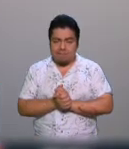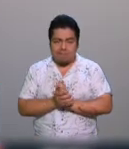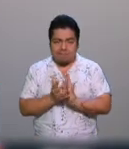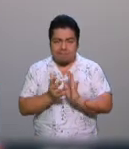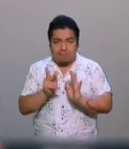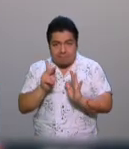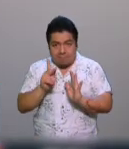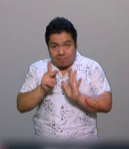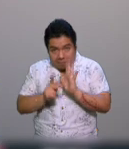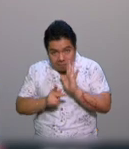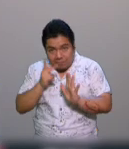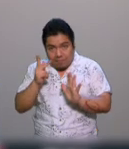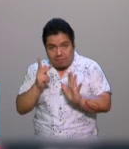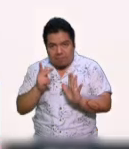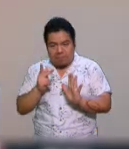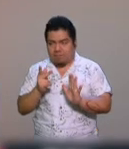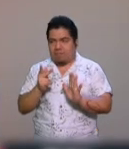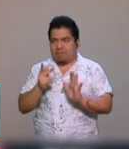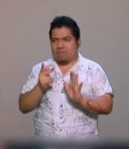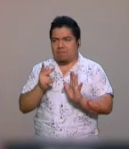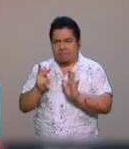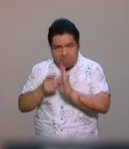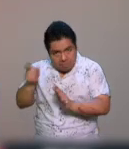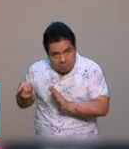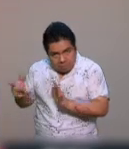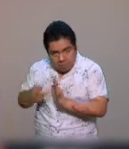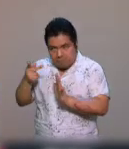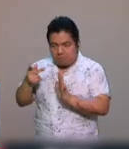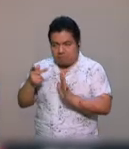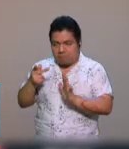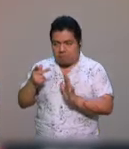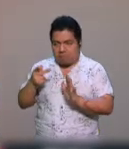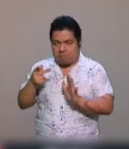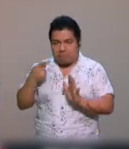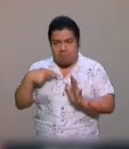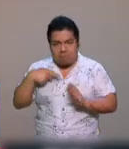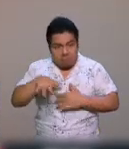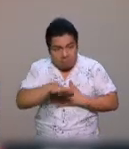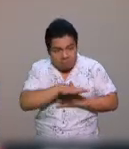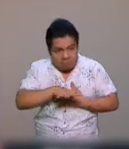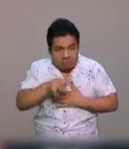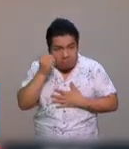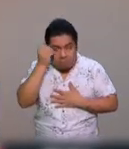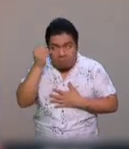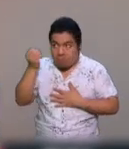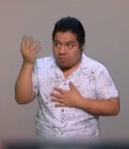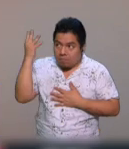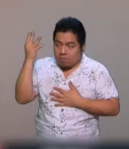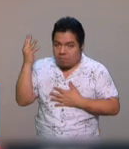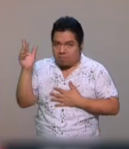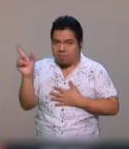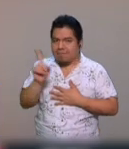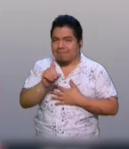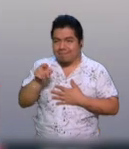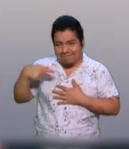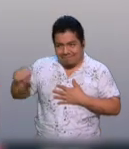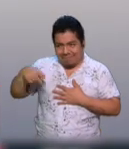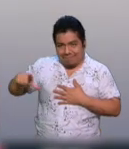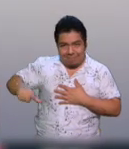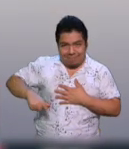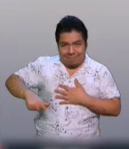Pero lo volvería a hacer. Es que el pueblo de México no se nos puede olvidar lo que ocurrió en ese sexenio.